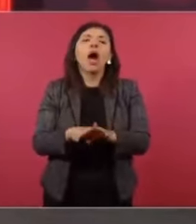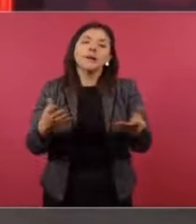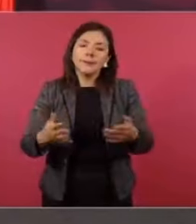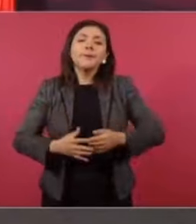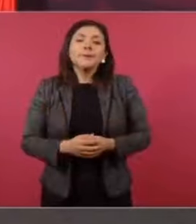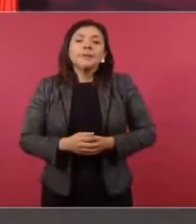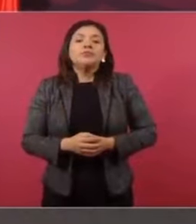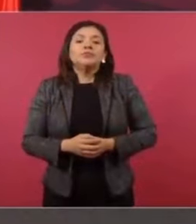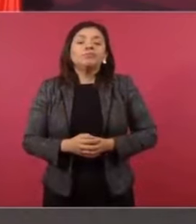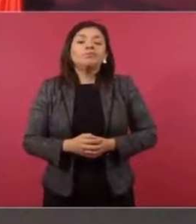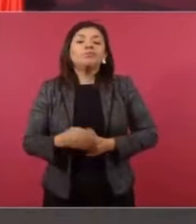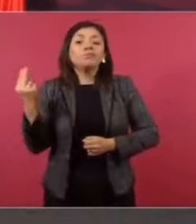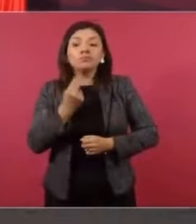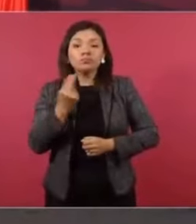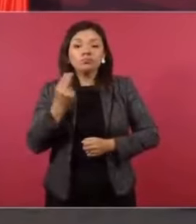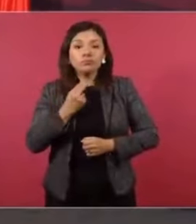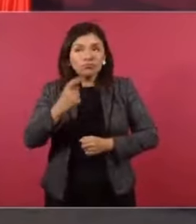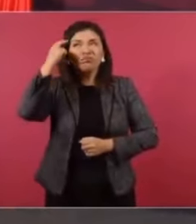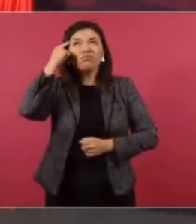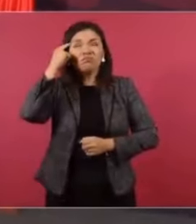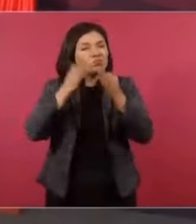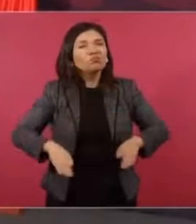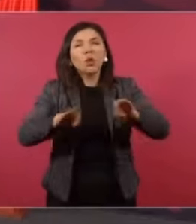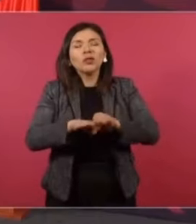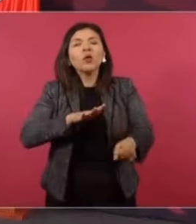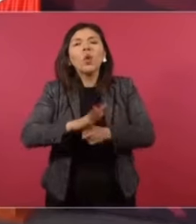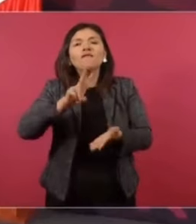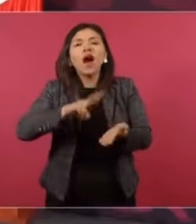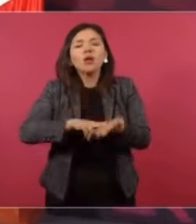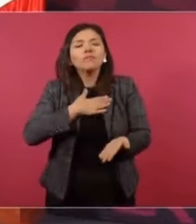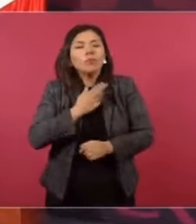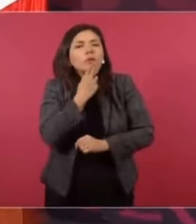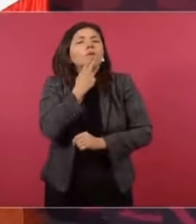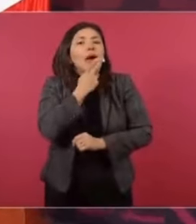manteniendo principios ideales.